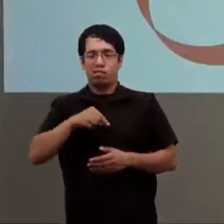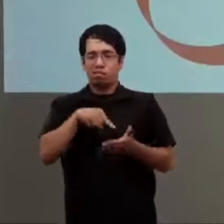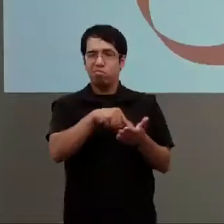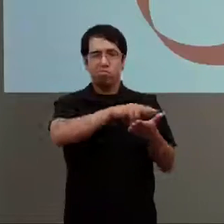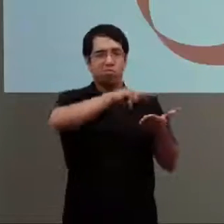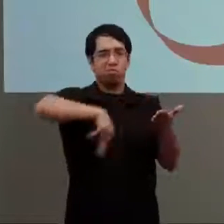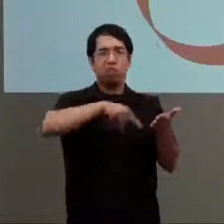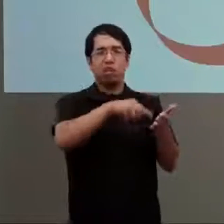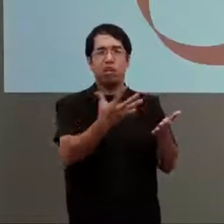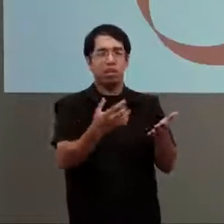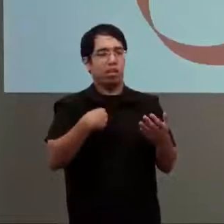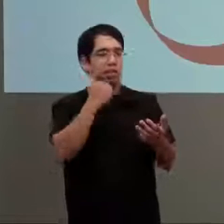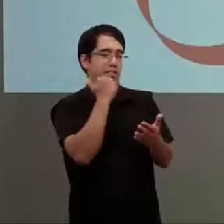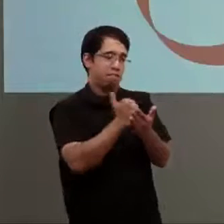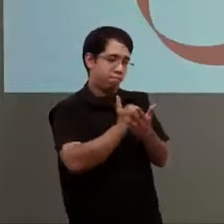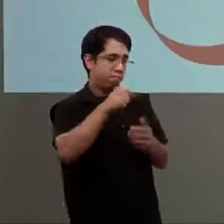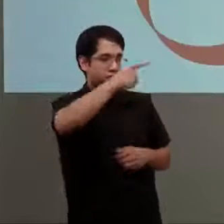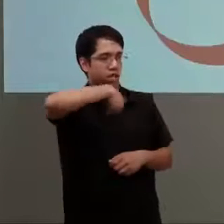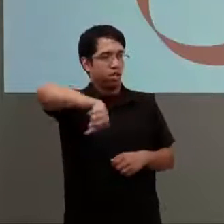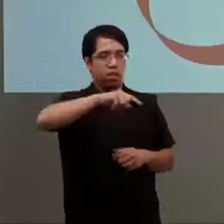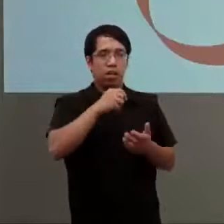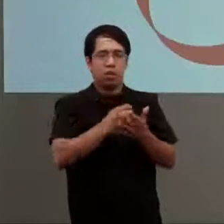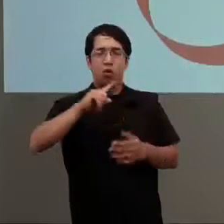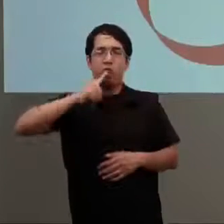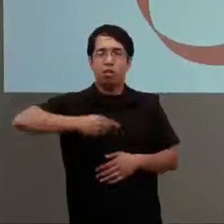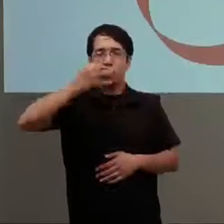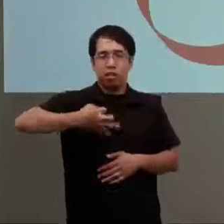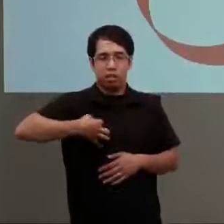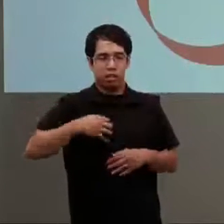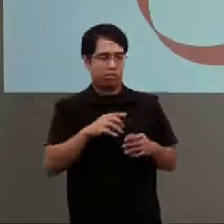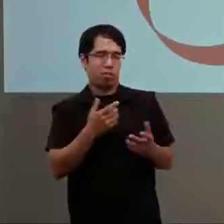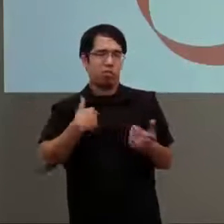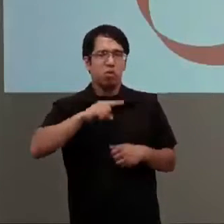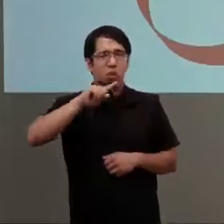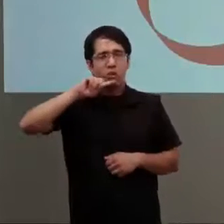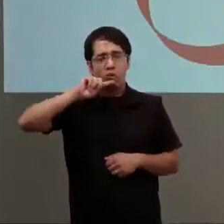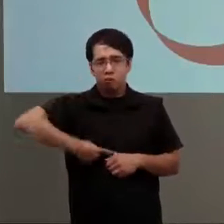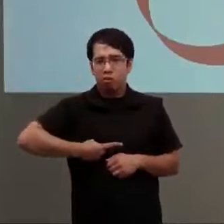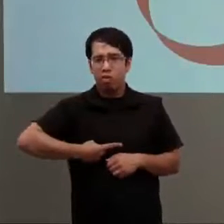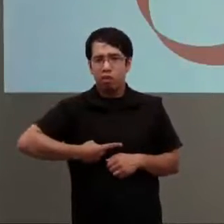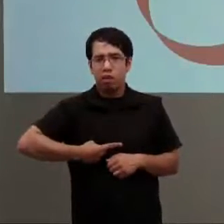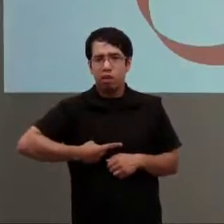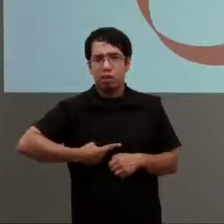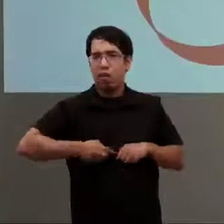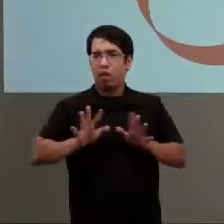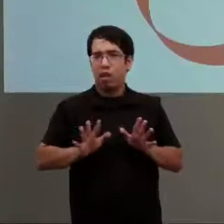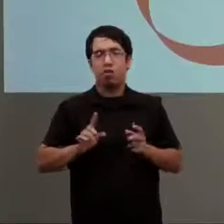participación. Es obligatoria la participación y más de ser obligatoria, yo creo que tiene que ver con un reconocimiento